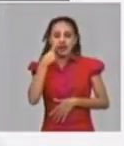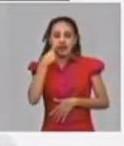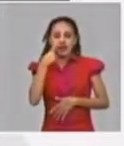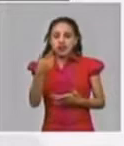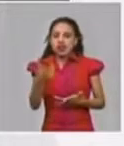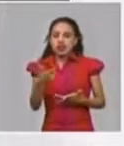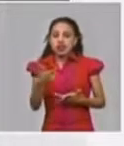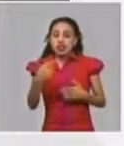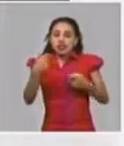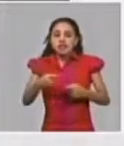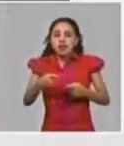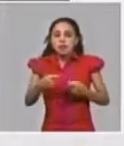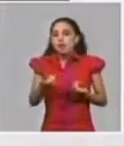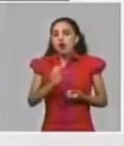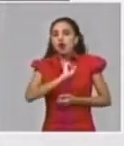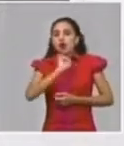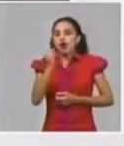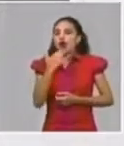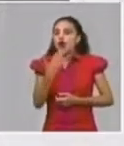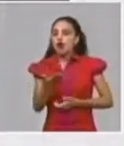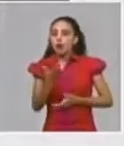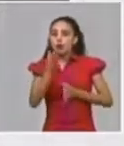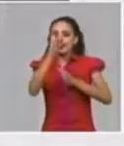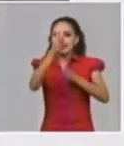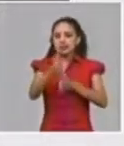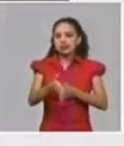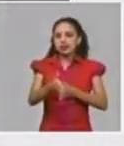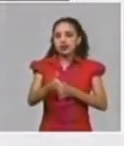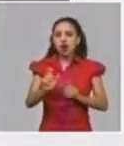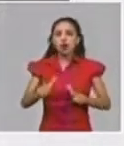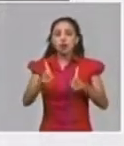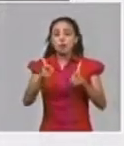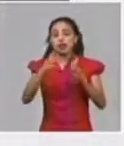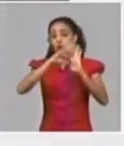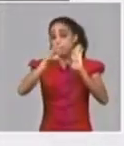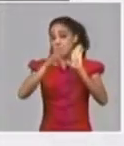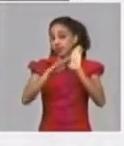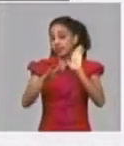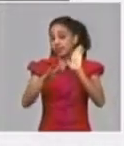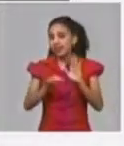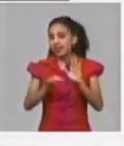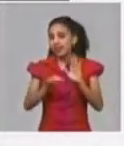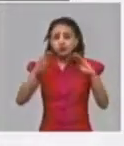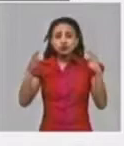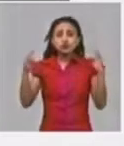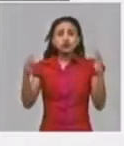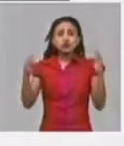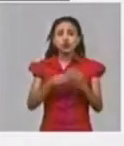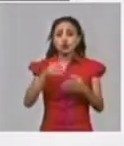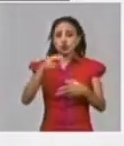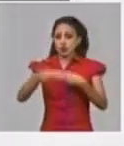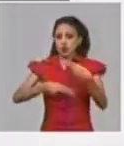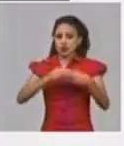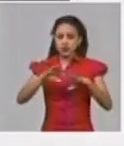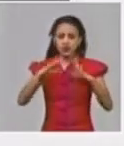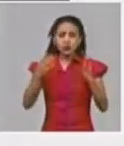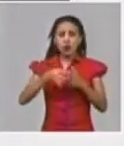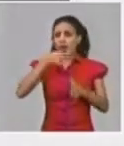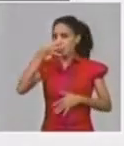espontáneo tiene que ser manteniendo todas las medidas hay que mantener todas las medidas que hemos estado planteando